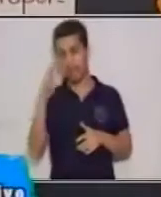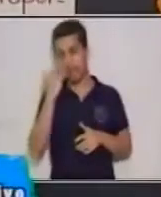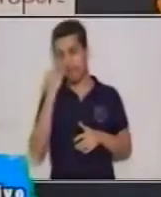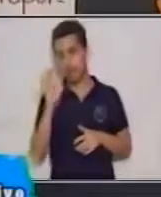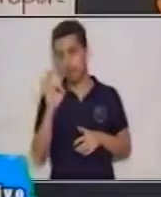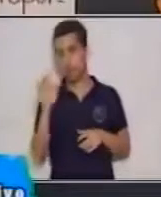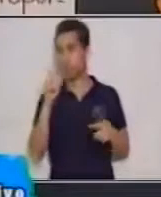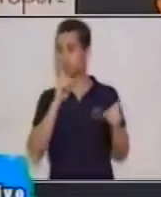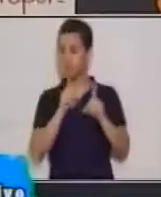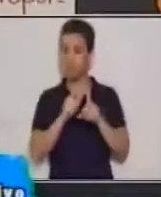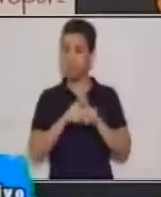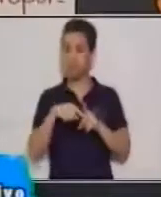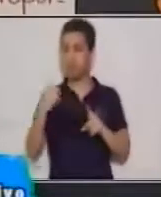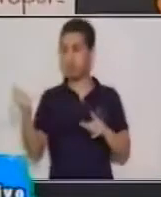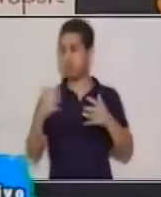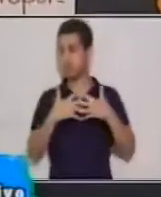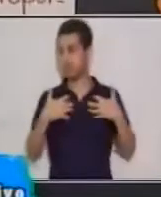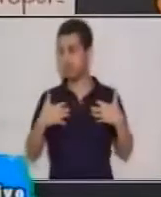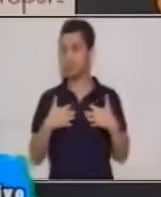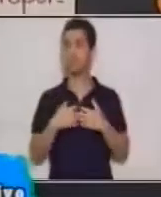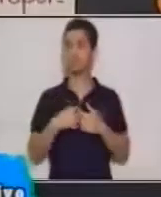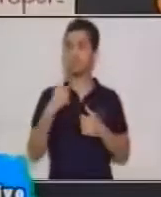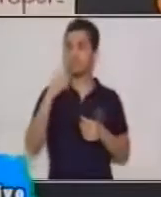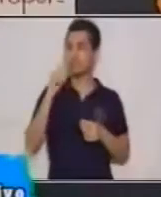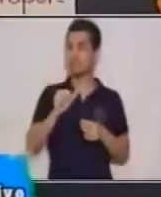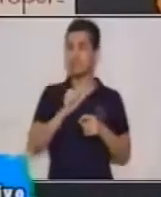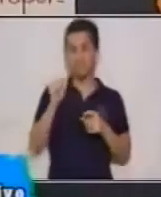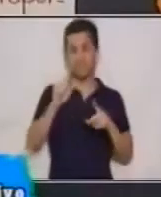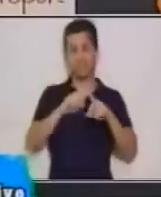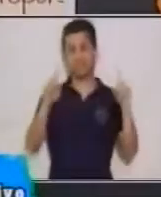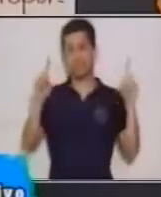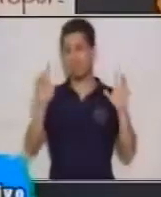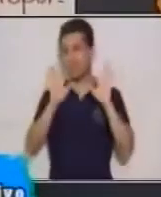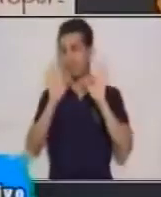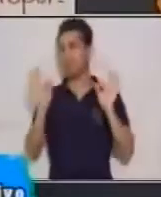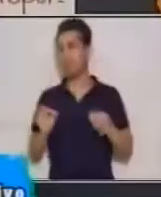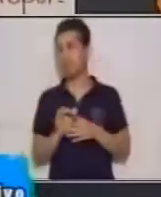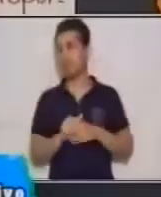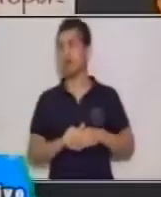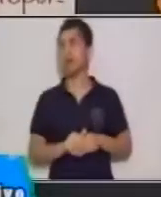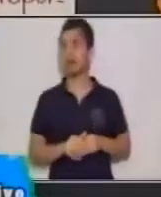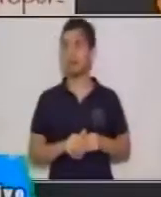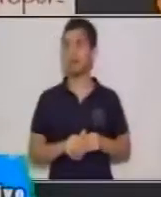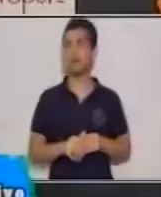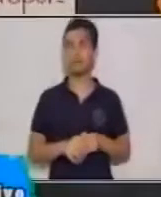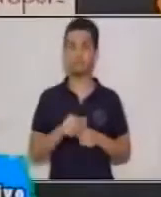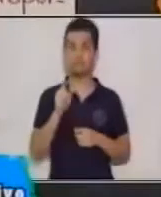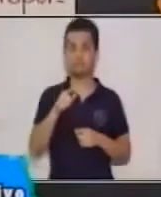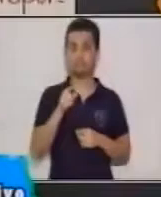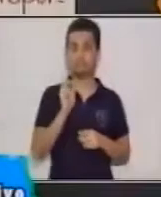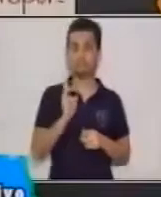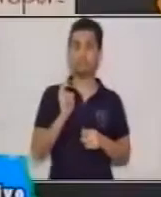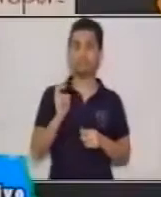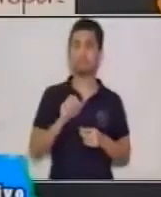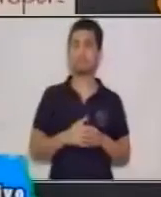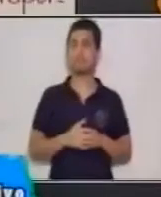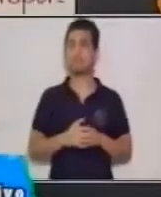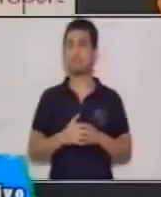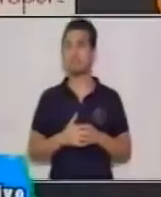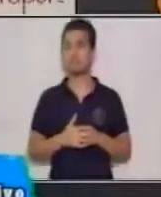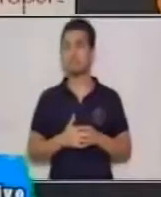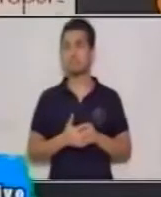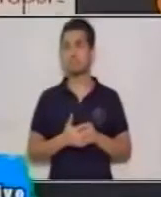dando un sentido diferente al objeto, pero esa es la diferencia. Vamos a tener